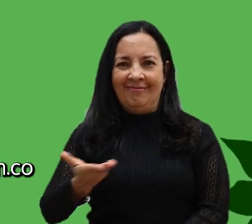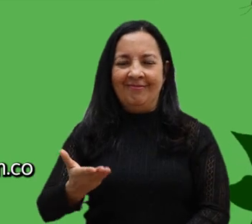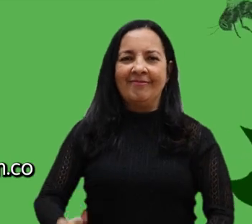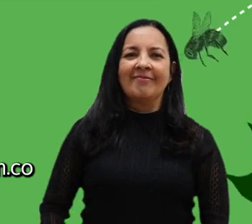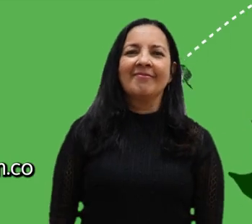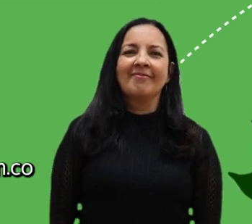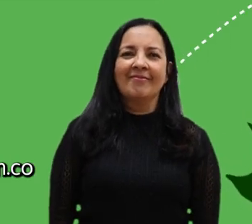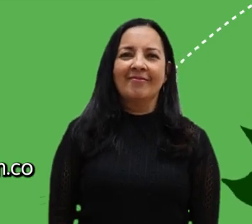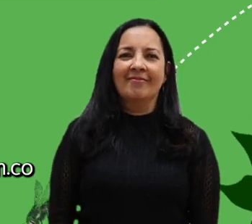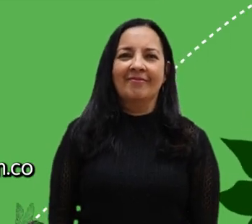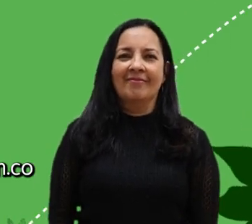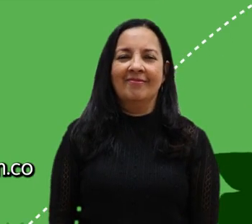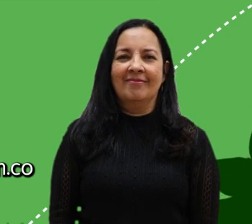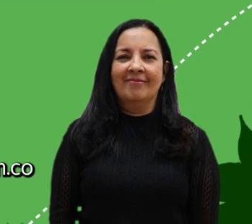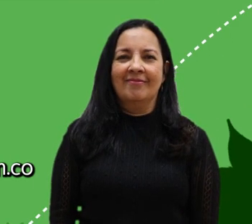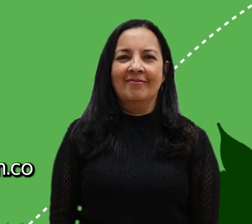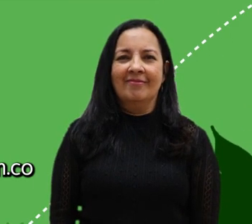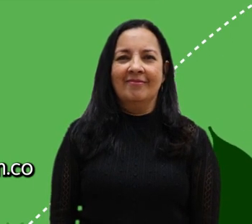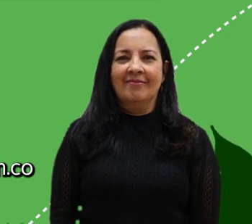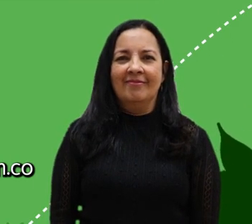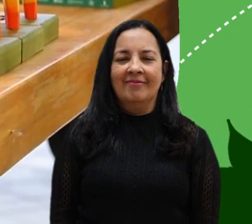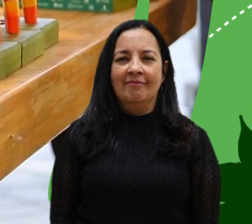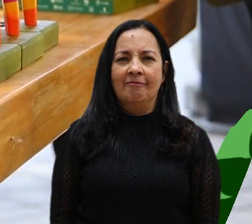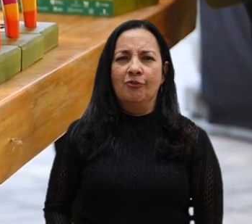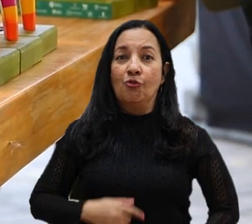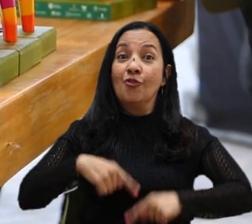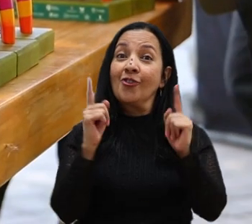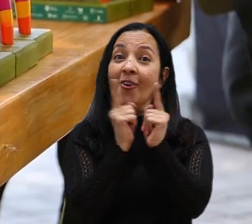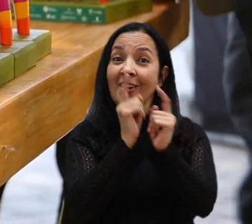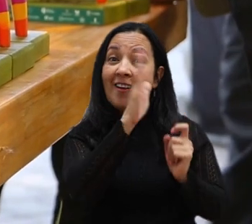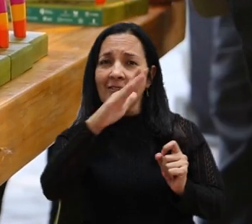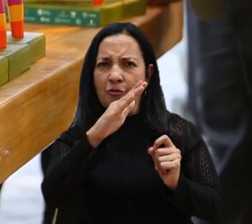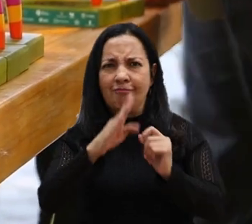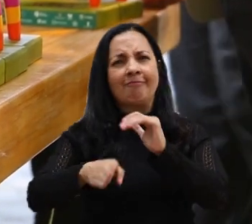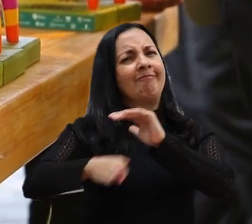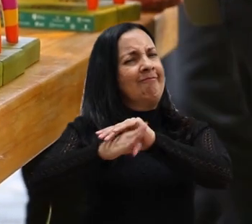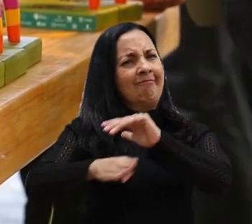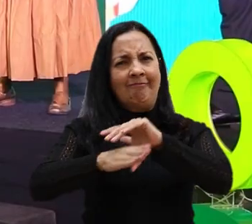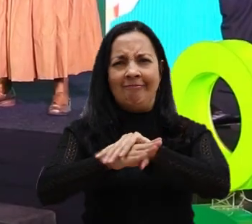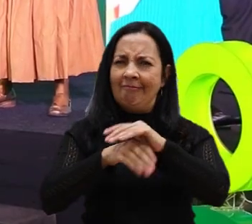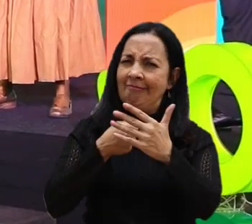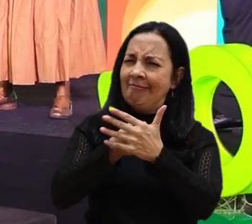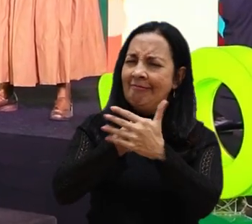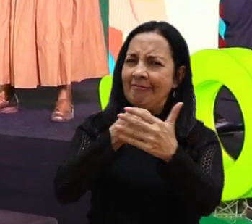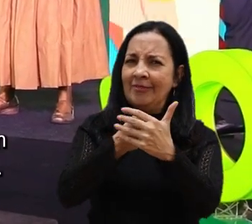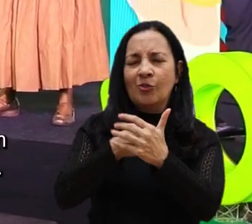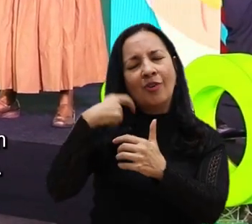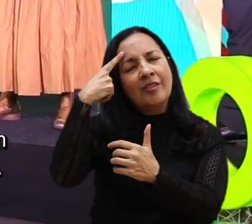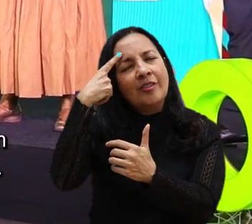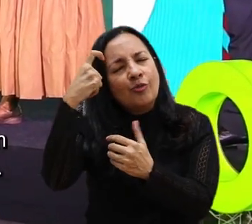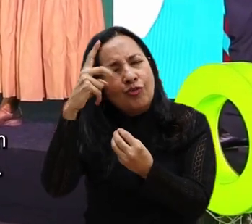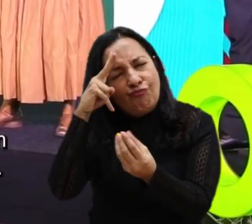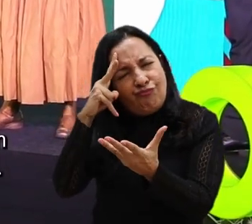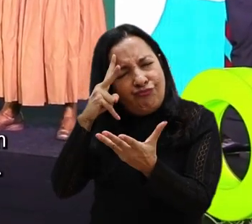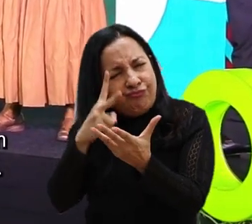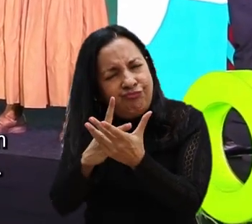.confenalcoantioquia.com.co En Confenalco Antioquia seguiremos creando mundos soñados desde la diferencia en